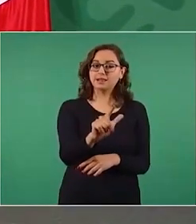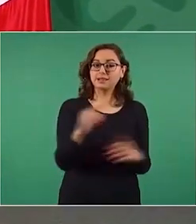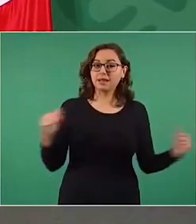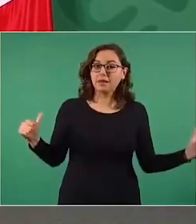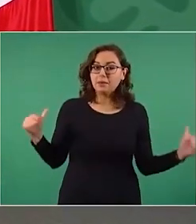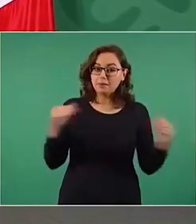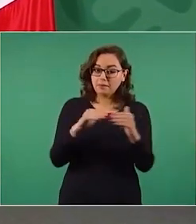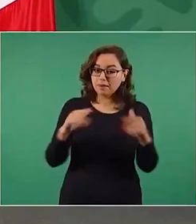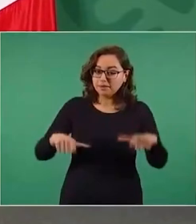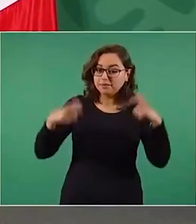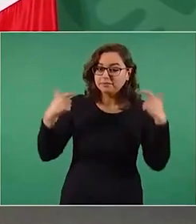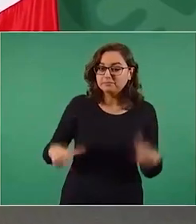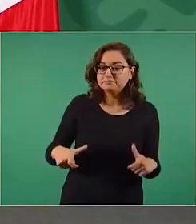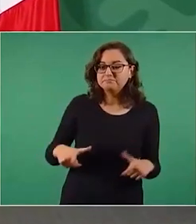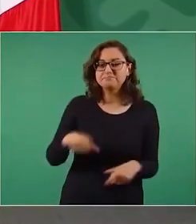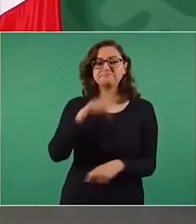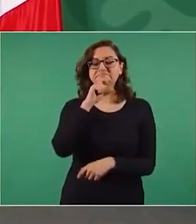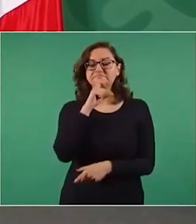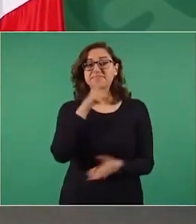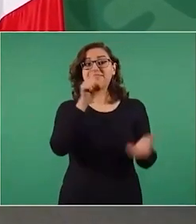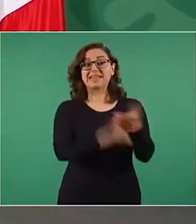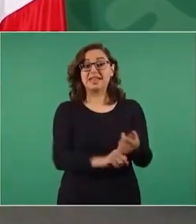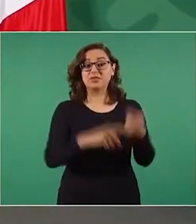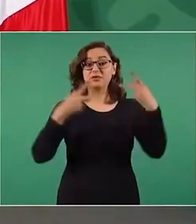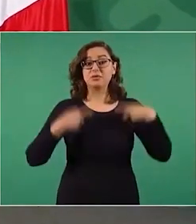columnistas del Universal.